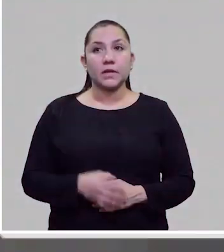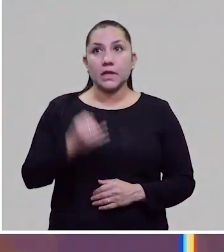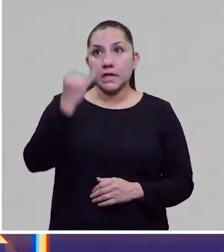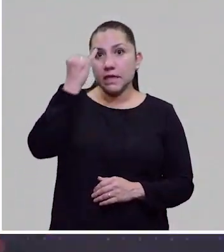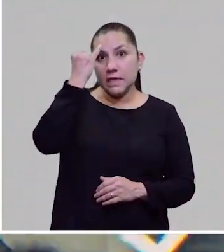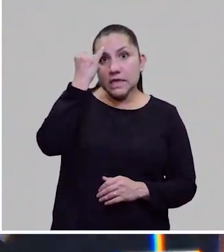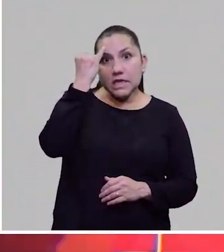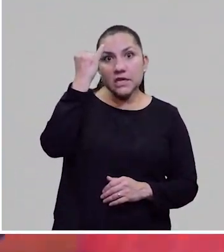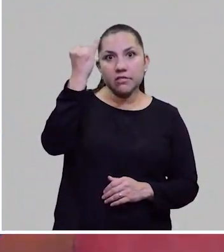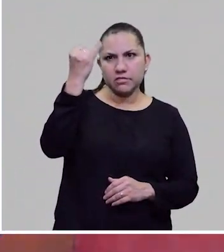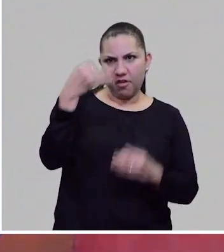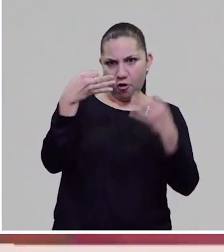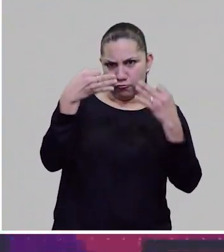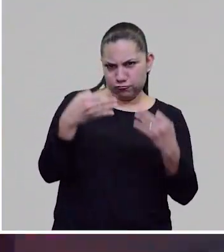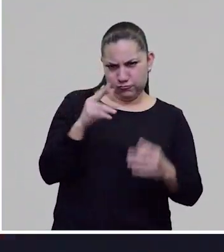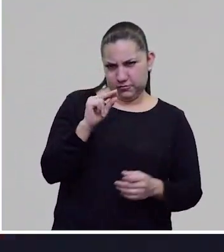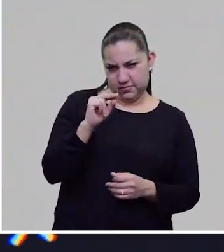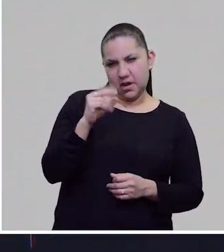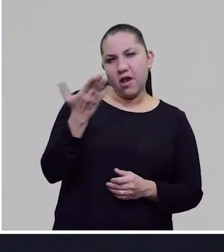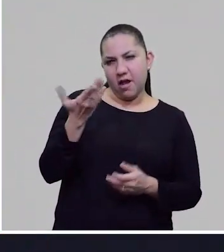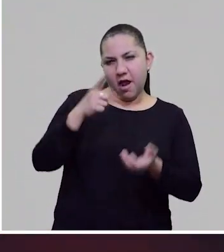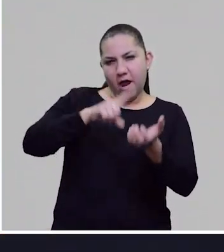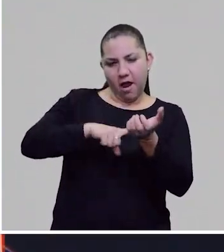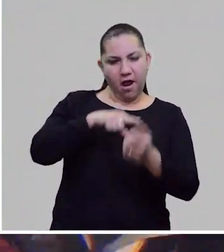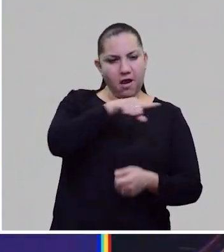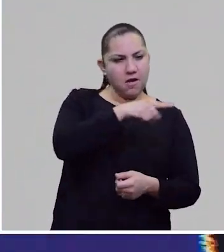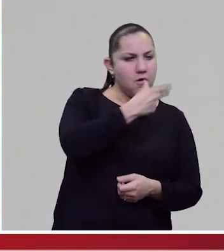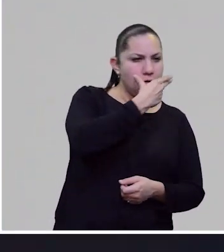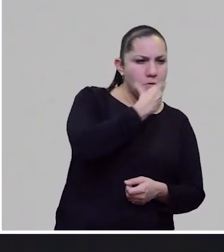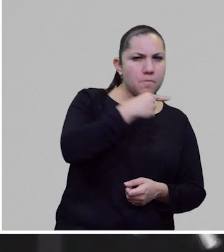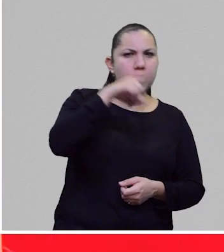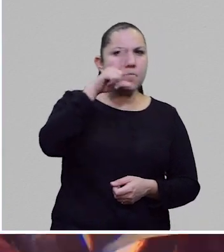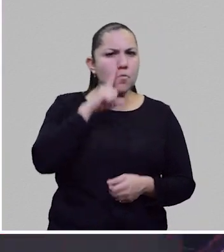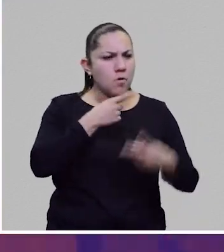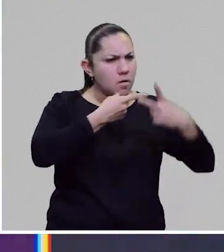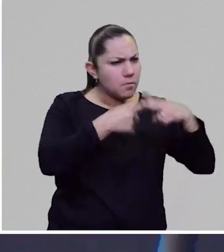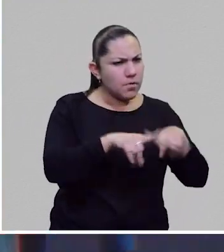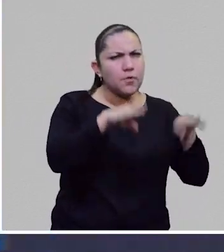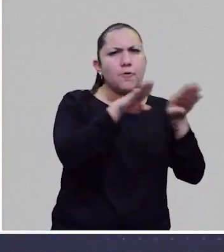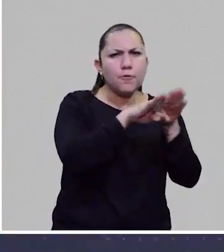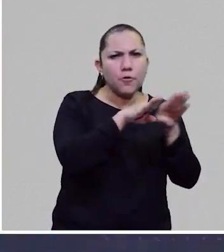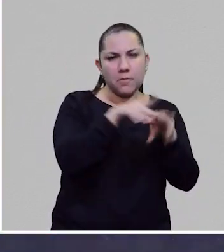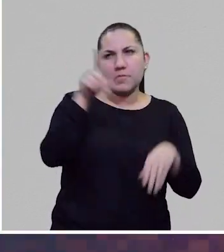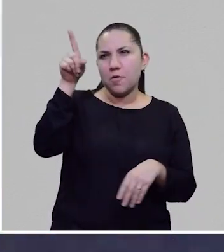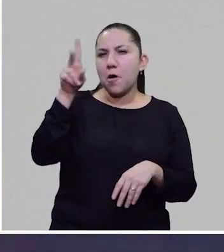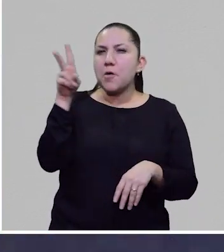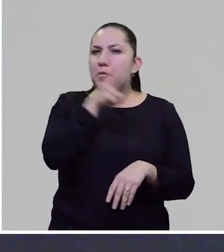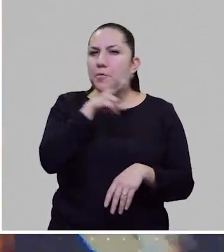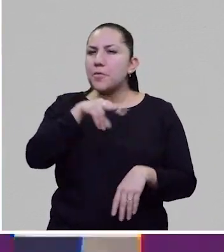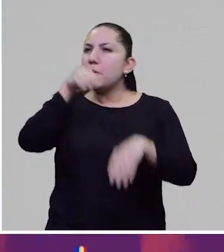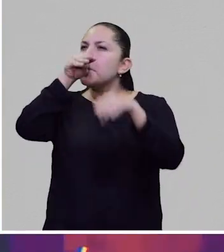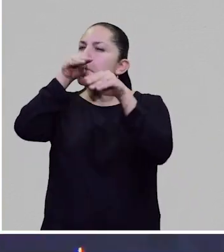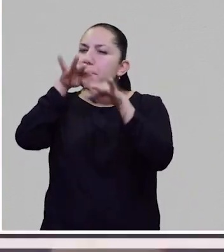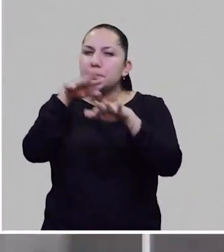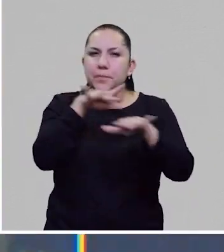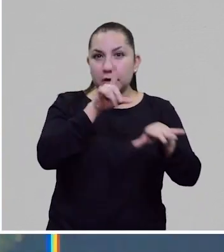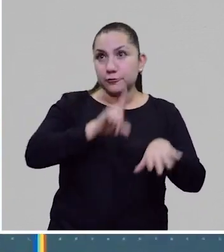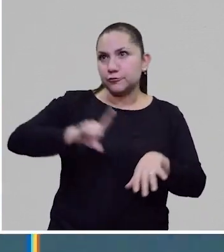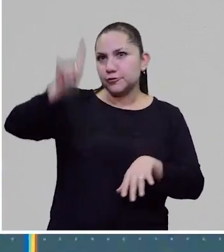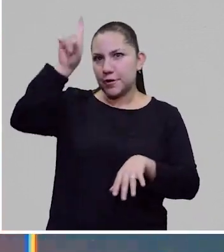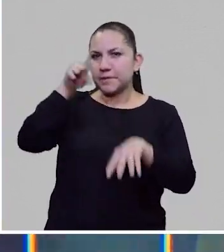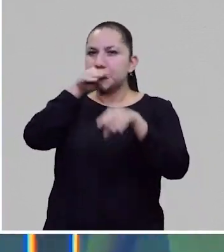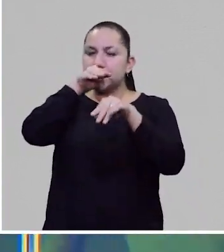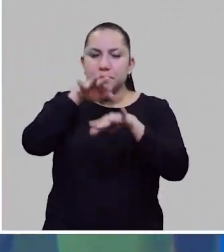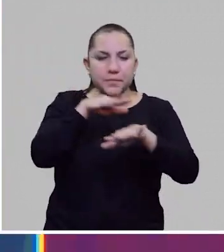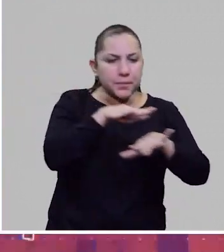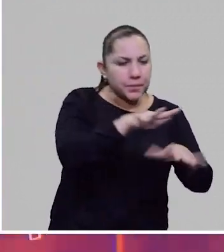El mito de la creación, aquel en que el hombre y la mujer fueron modelados con barro y animados gracias a un soplo de aliento divino y